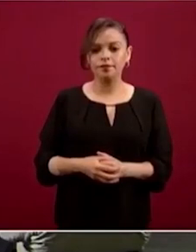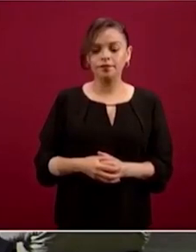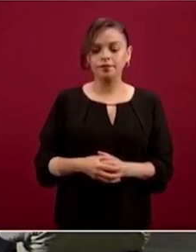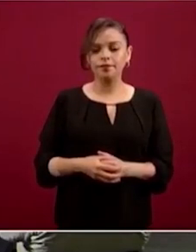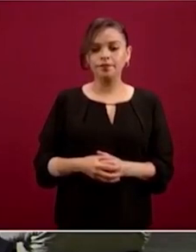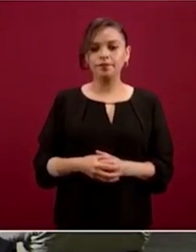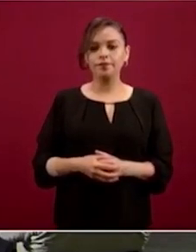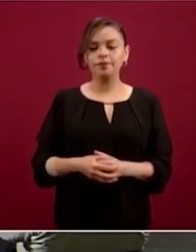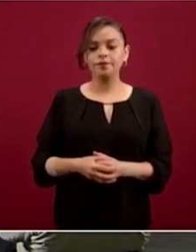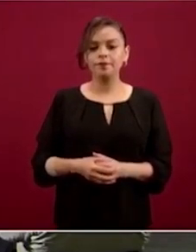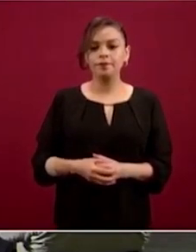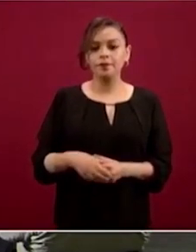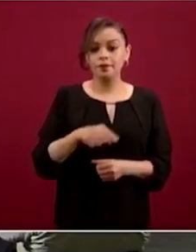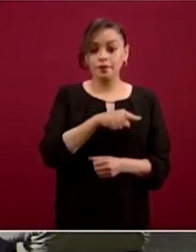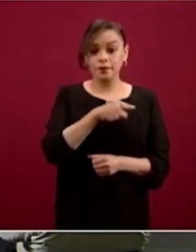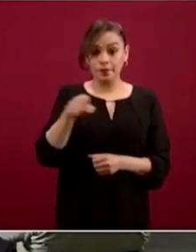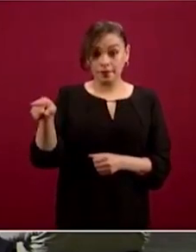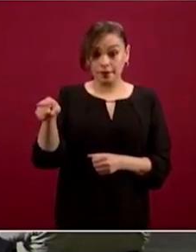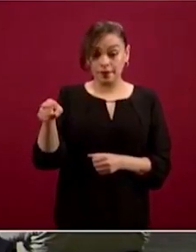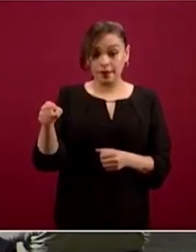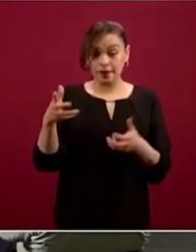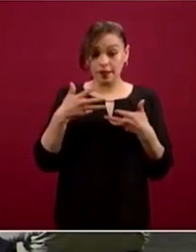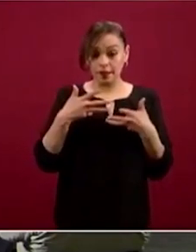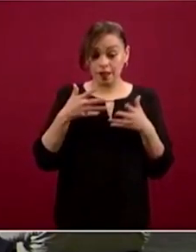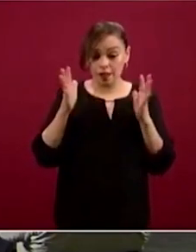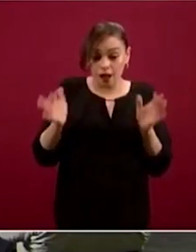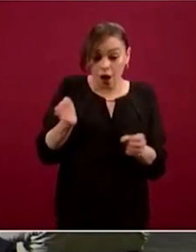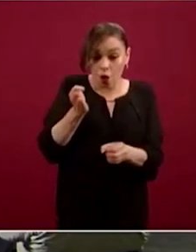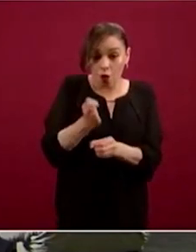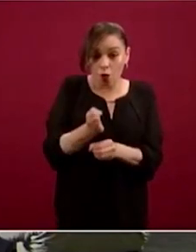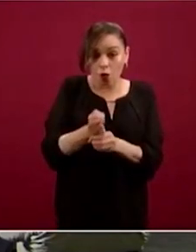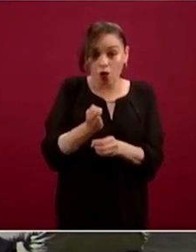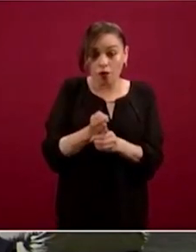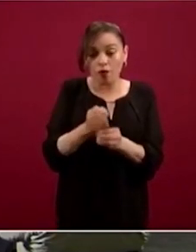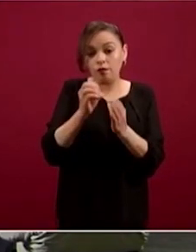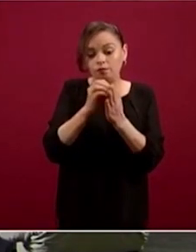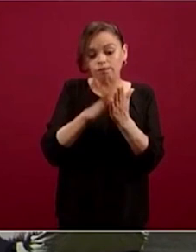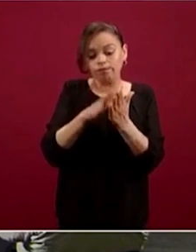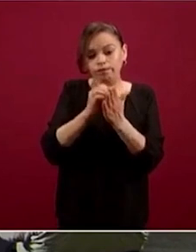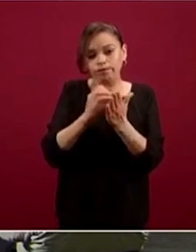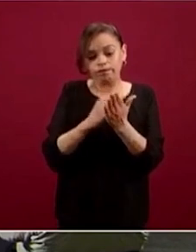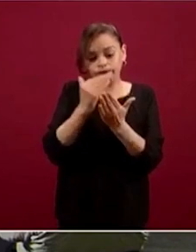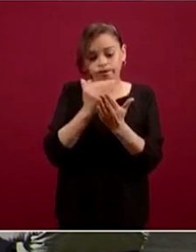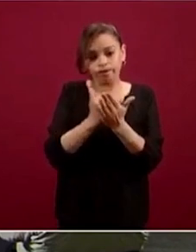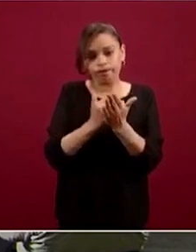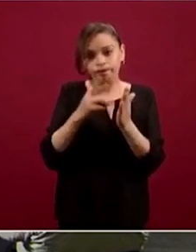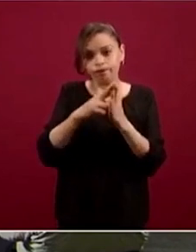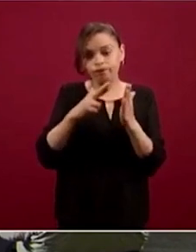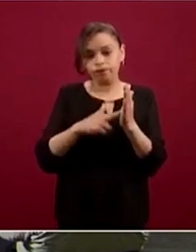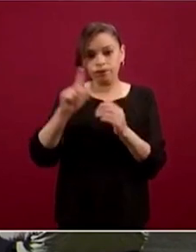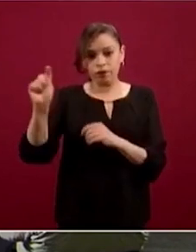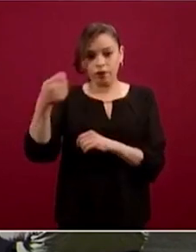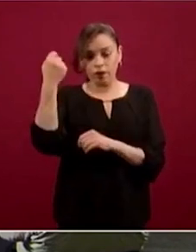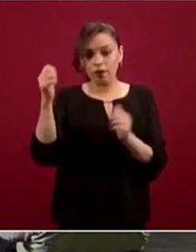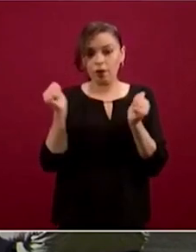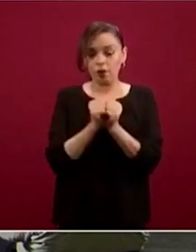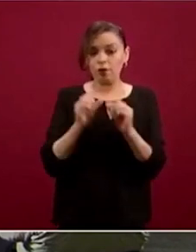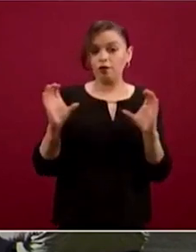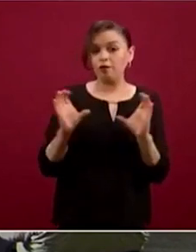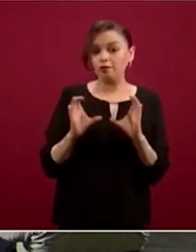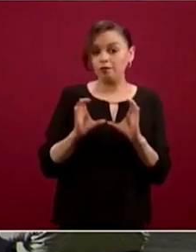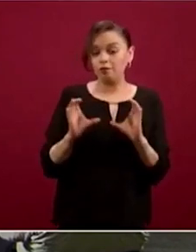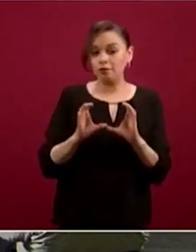Ninguno de estos tiene a la fecha todos los requerimientos técnicos y de certificación